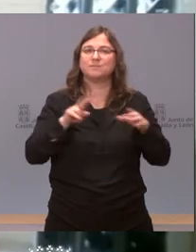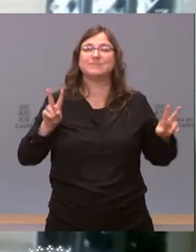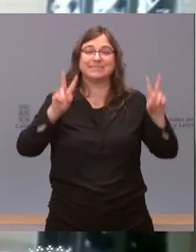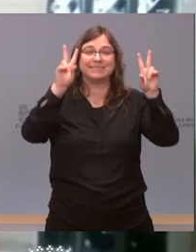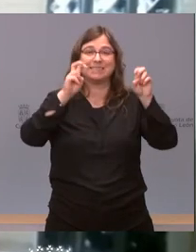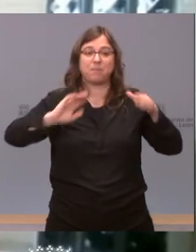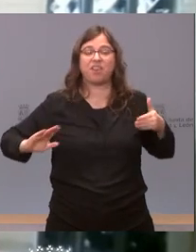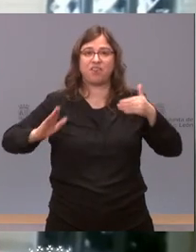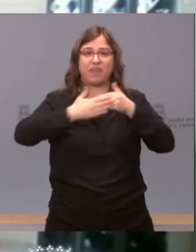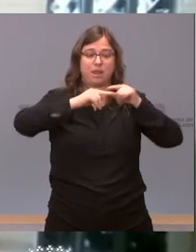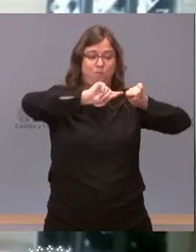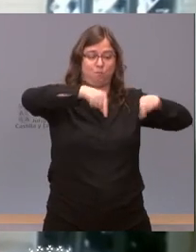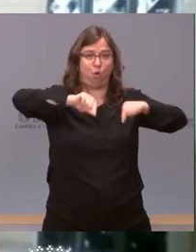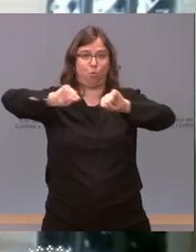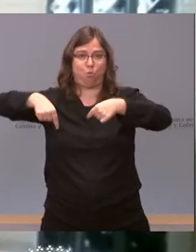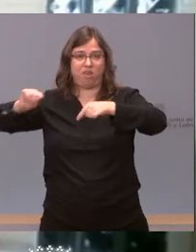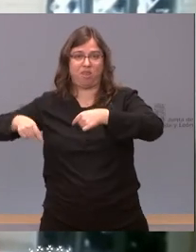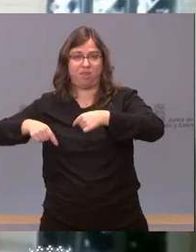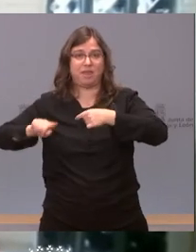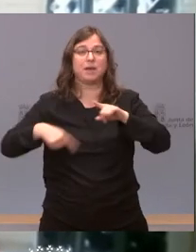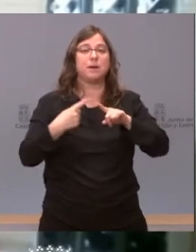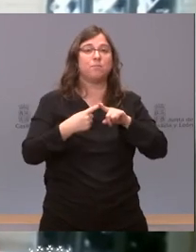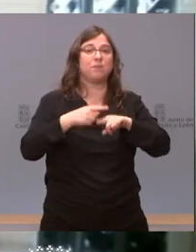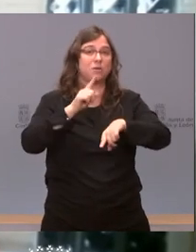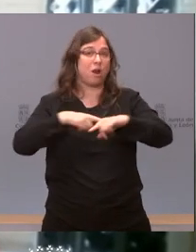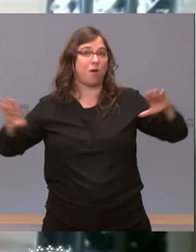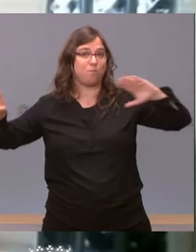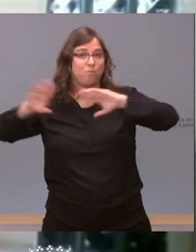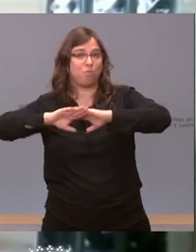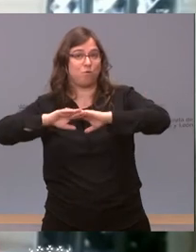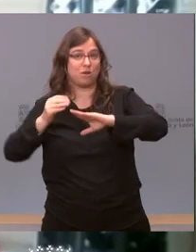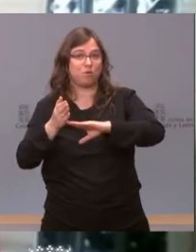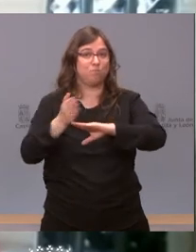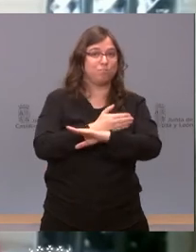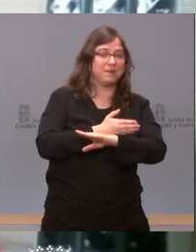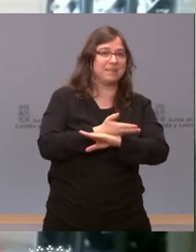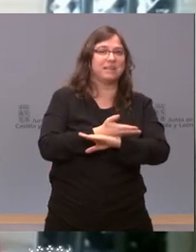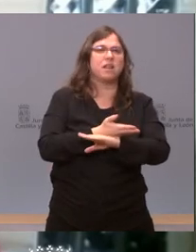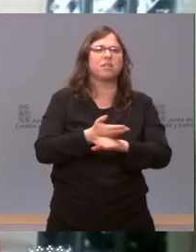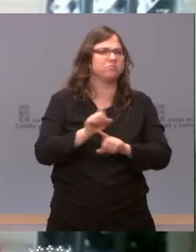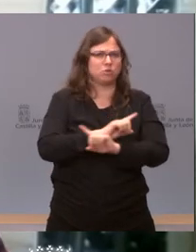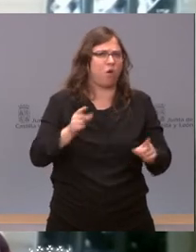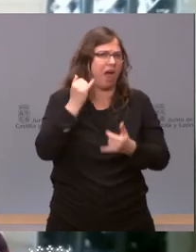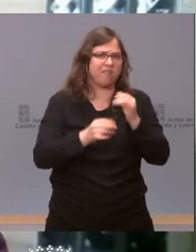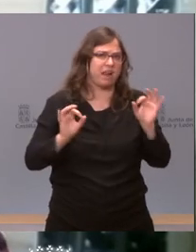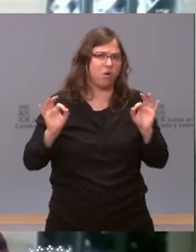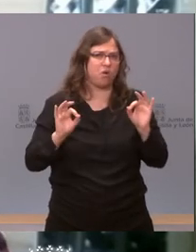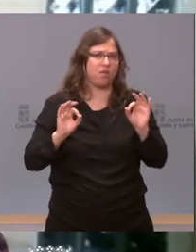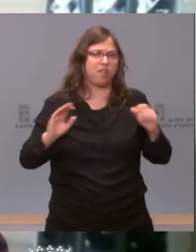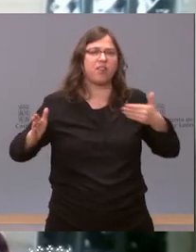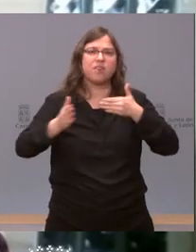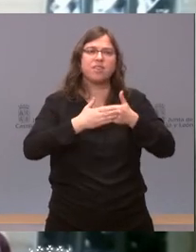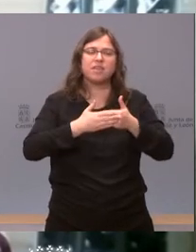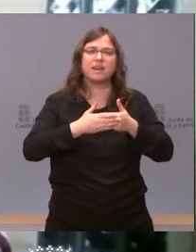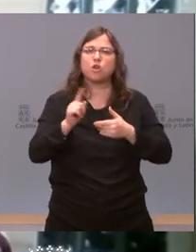perimetral de las provincias y bajar a las 8 el cierre de actividades no esenciales eso está descartado por lo que por lo